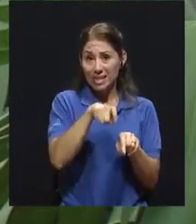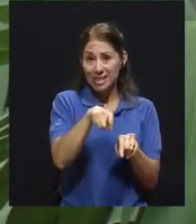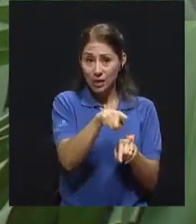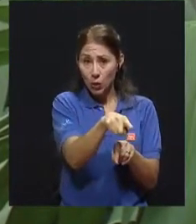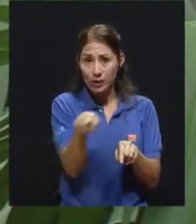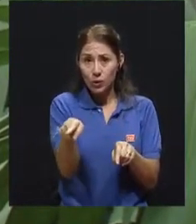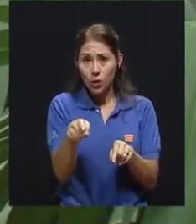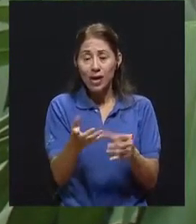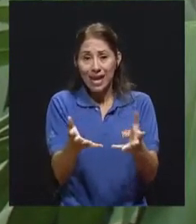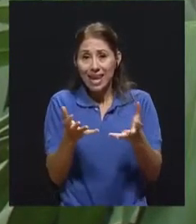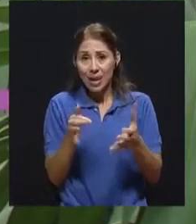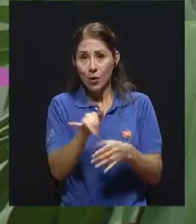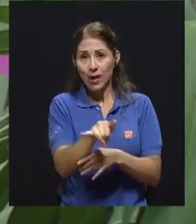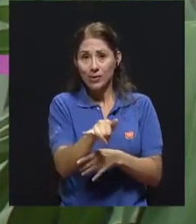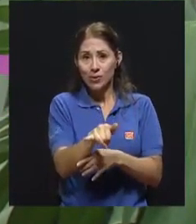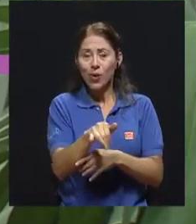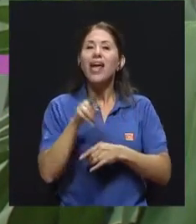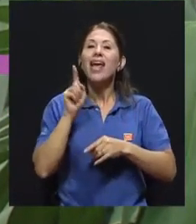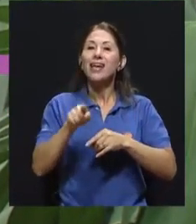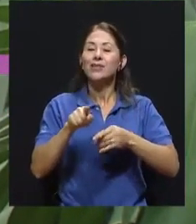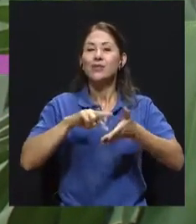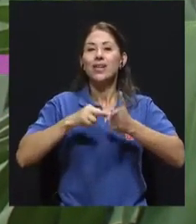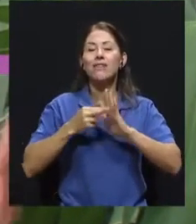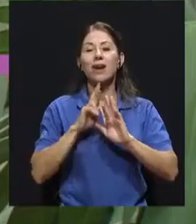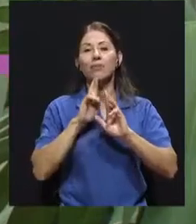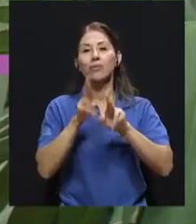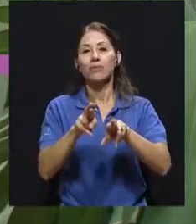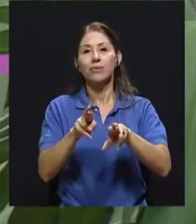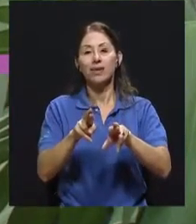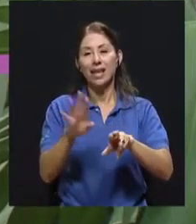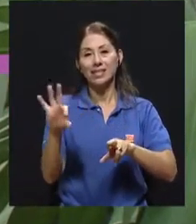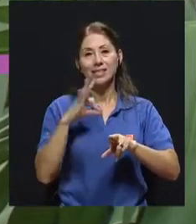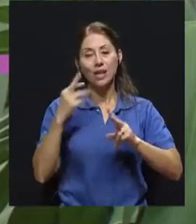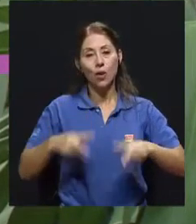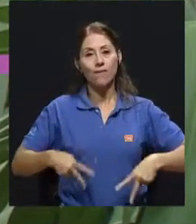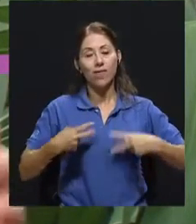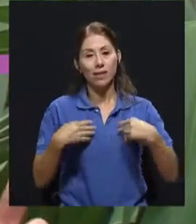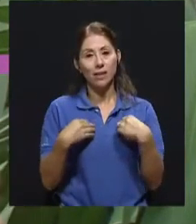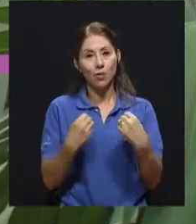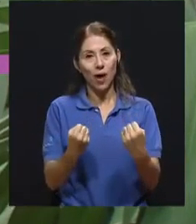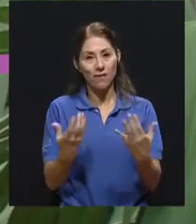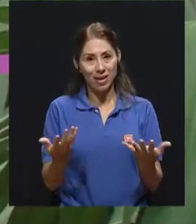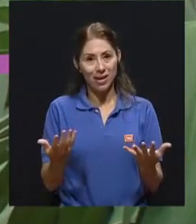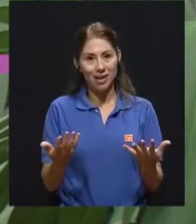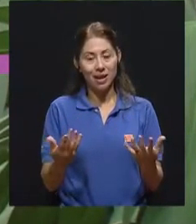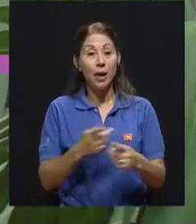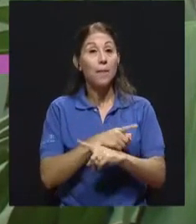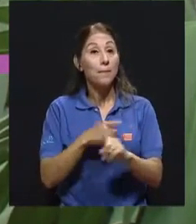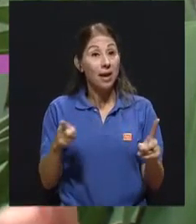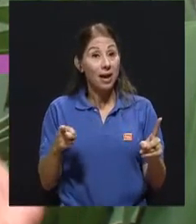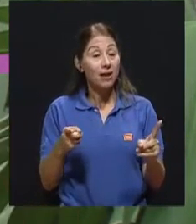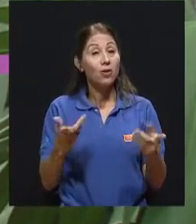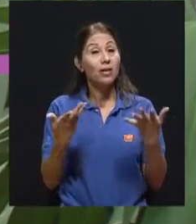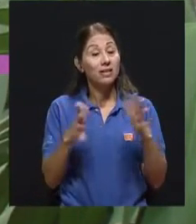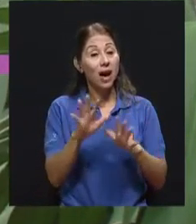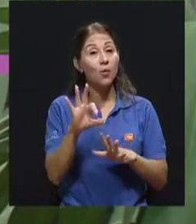bases de un estilo de vida más saludable. Pero haber un estilo de vida y de consumo, digamos, de alimentos,